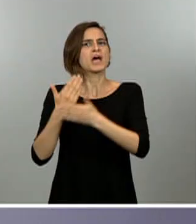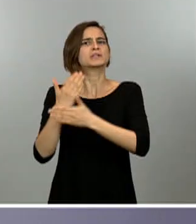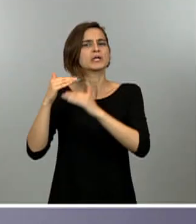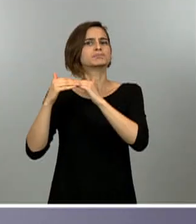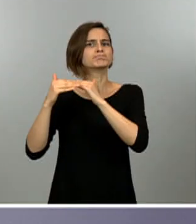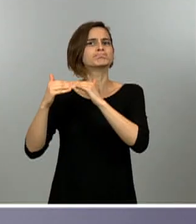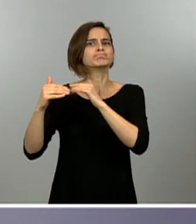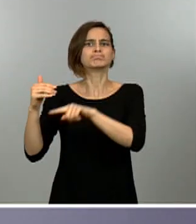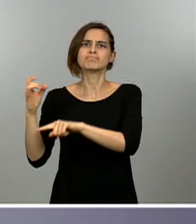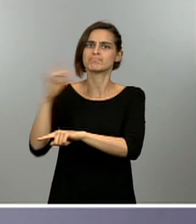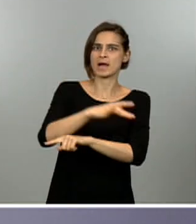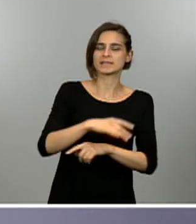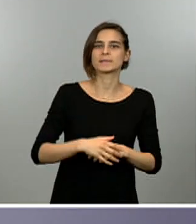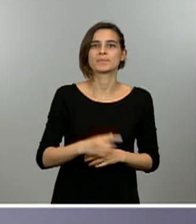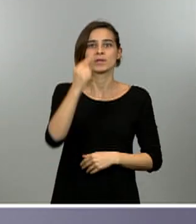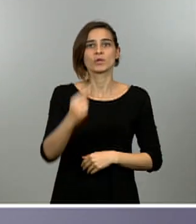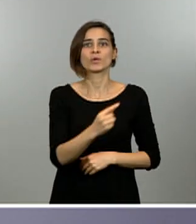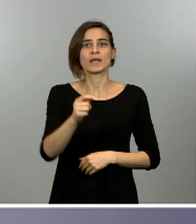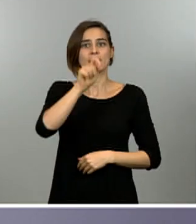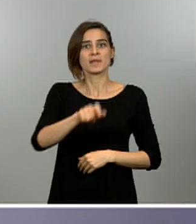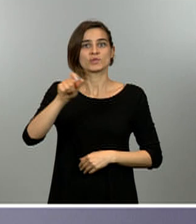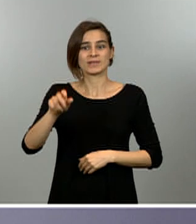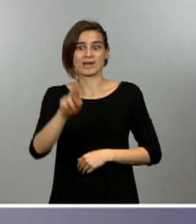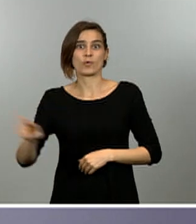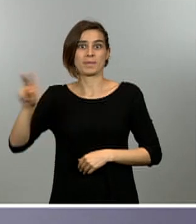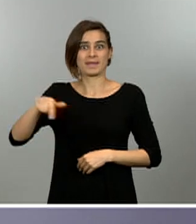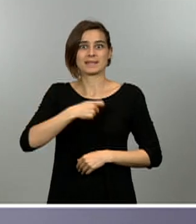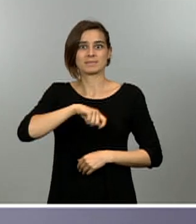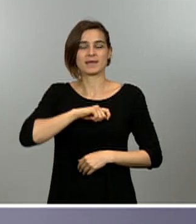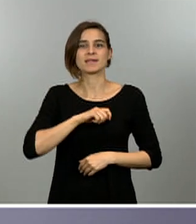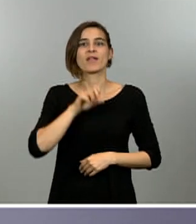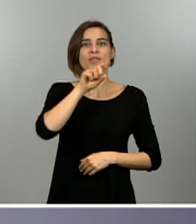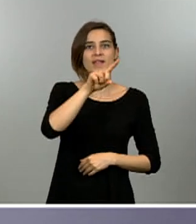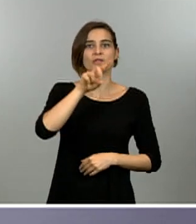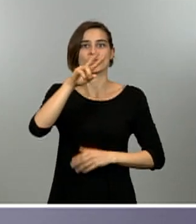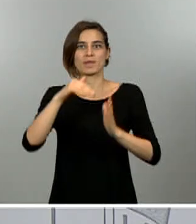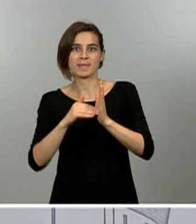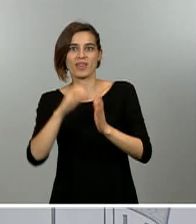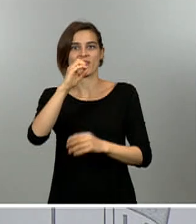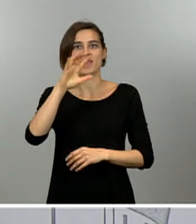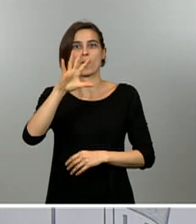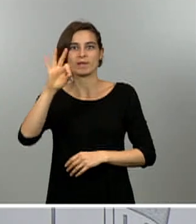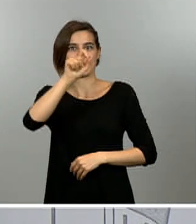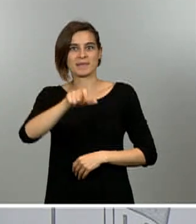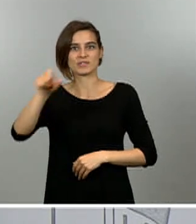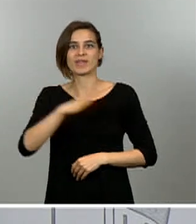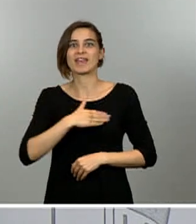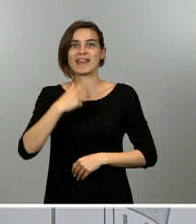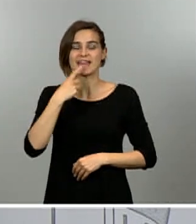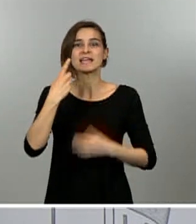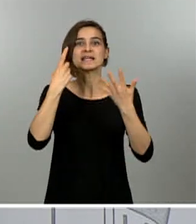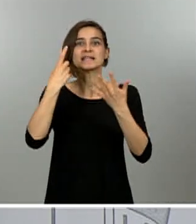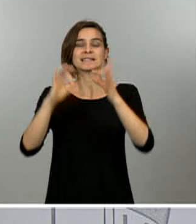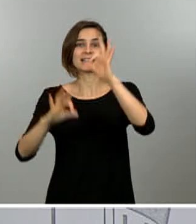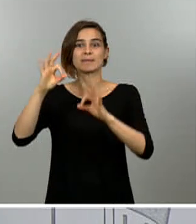total de personas recuperadas en nuestro país es ya de 112.050 personas. Más de un 60% del total de